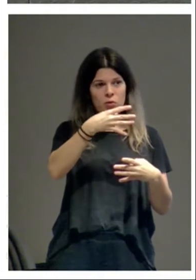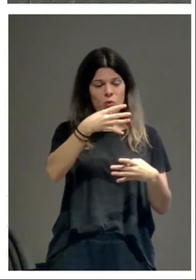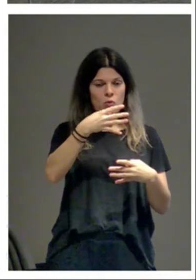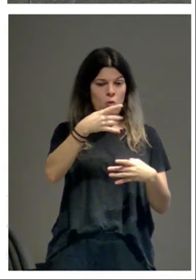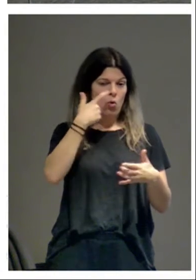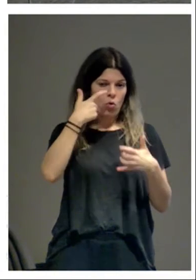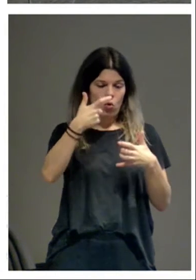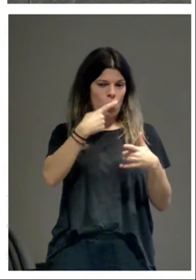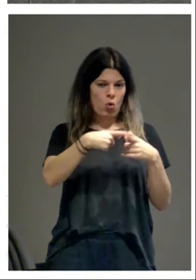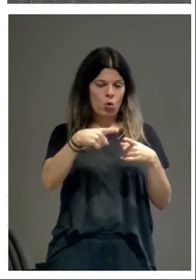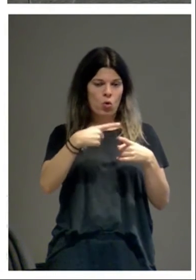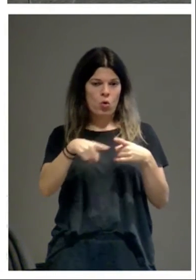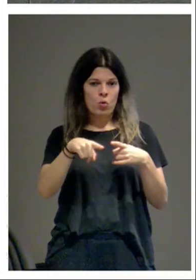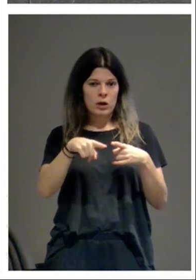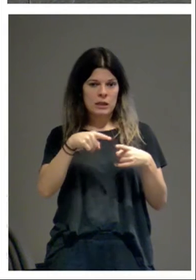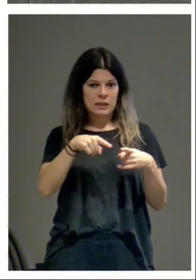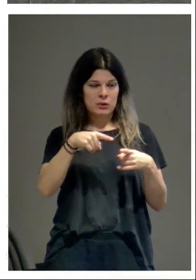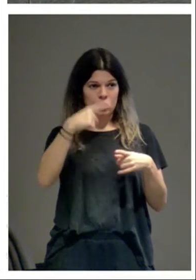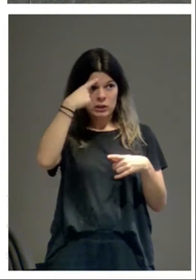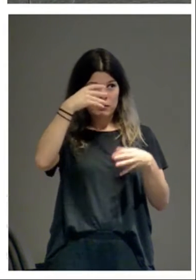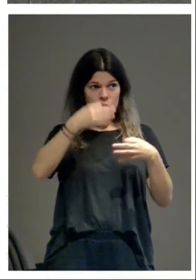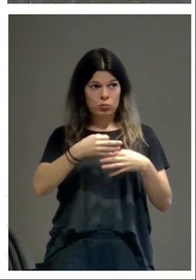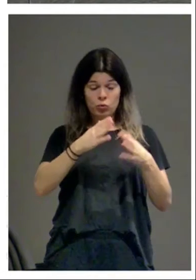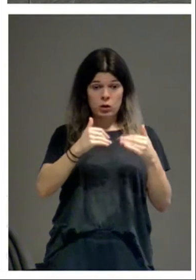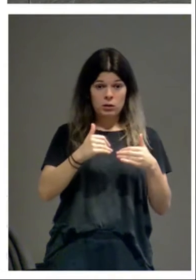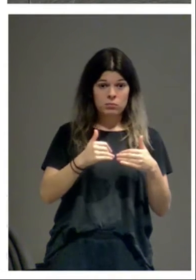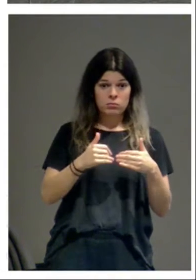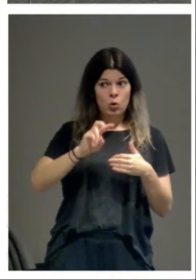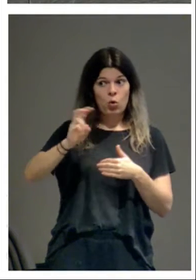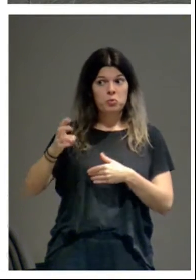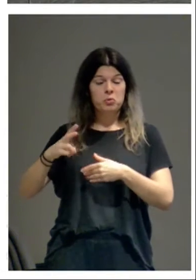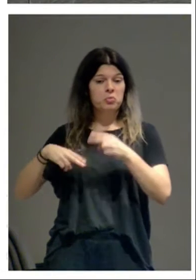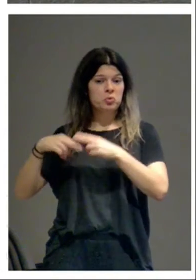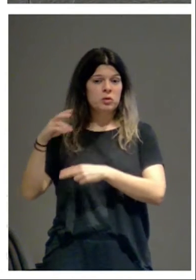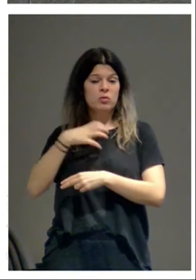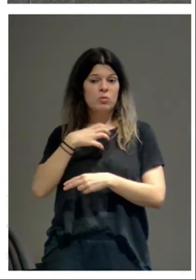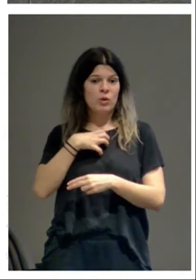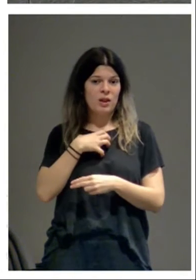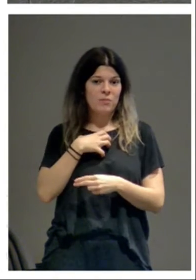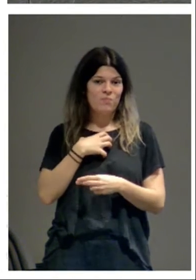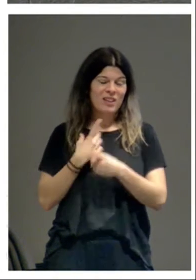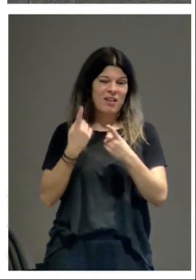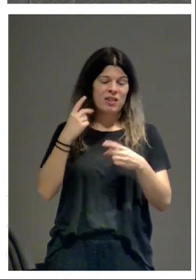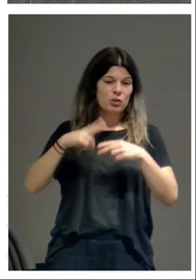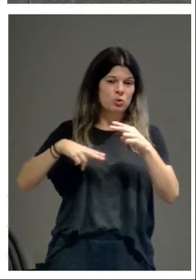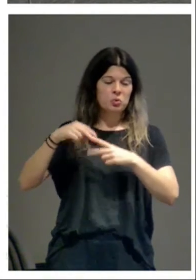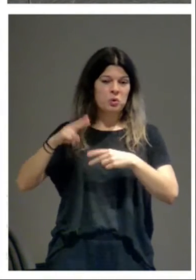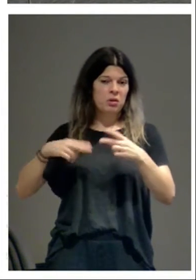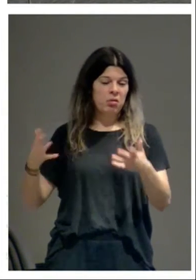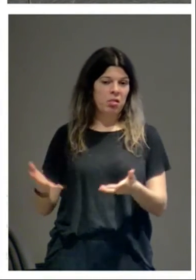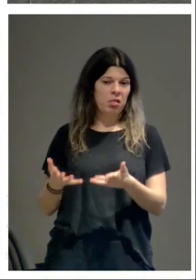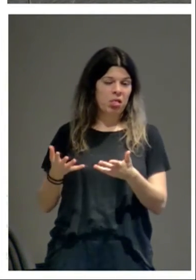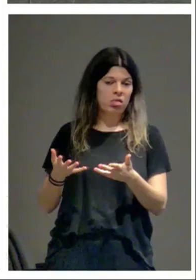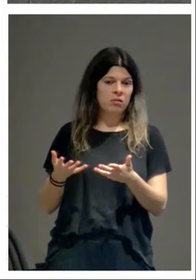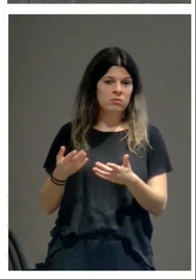no podemos construir nada más y hay veces que se construye demasiado en el aire. Se hace